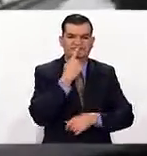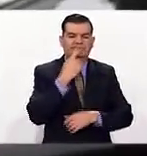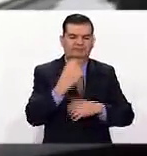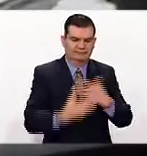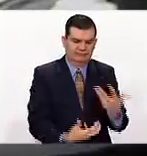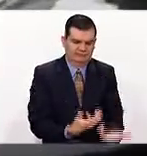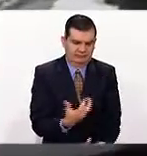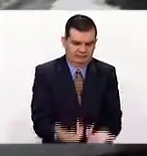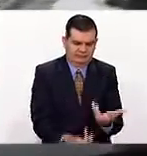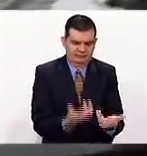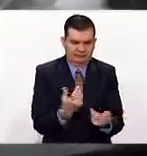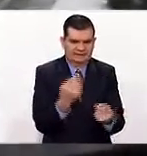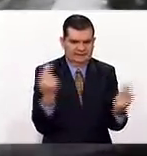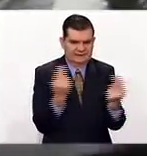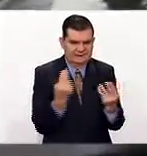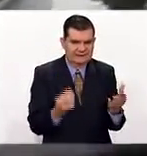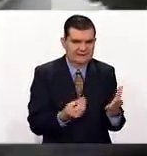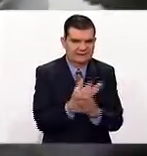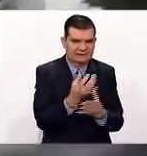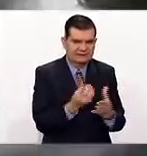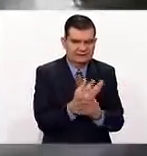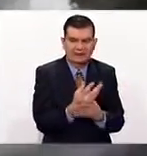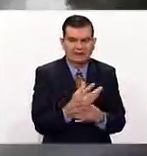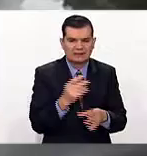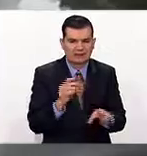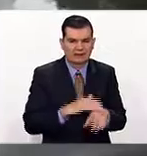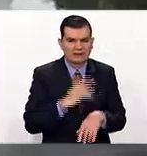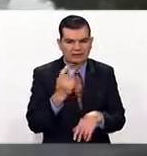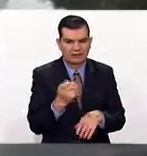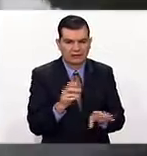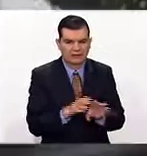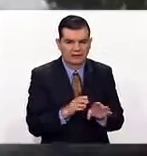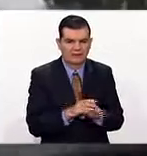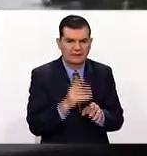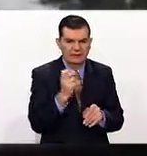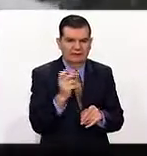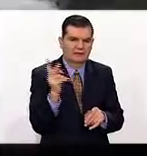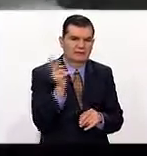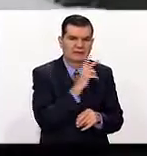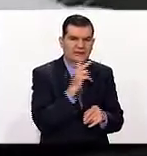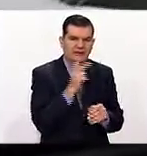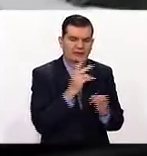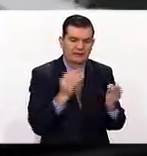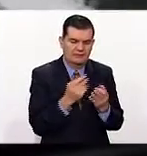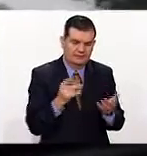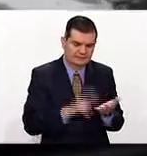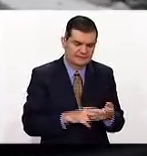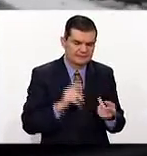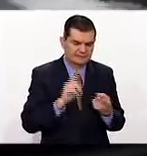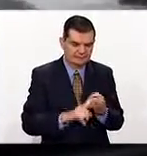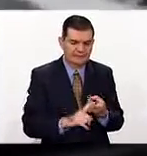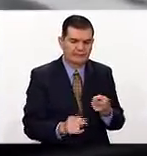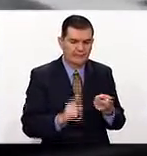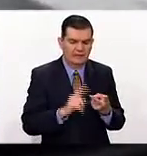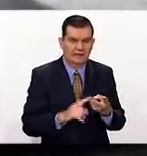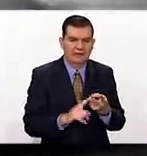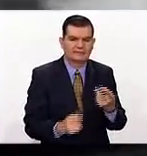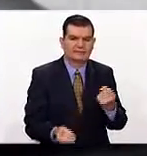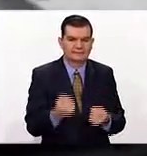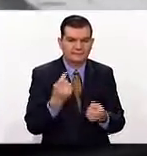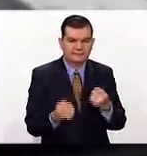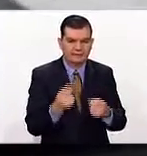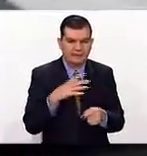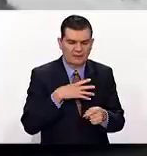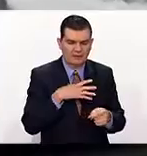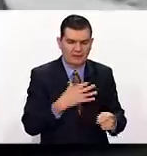la combustión puedan salir, porque si no, bueno, esto es lo que nos intoxica a la gente. Otro de los factores, en algunos casos,